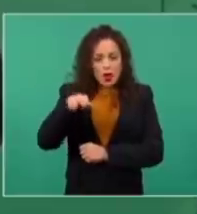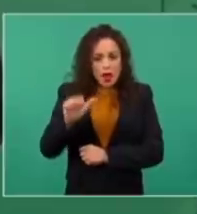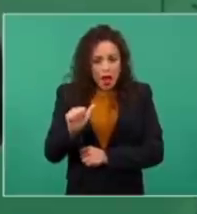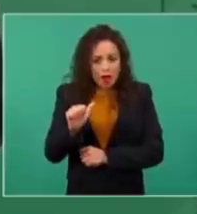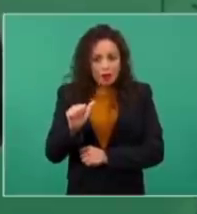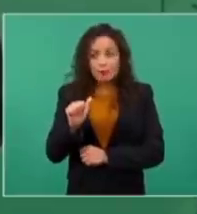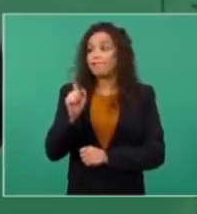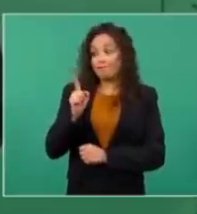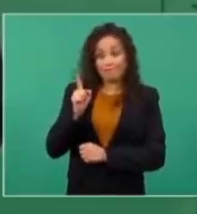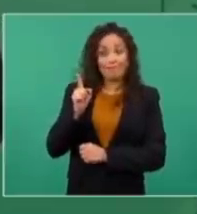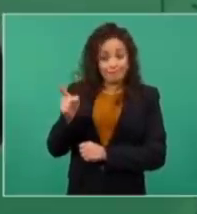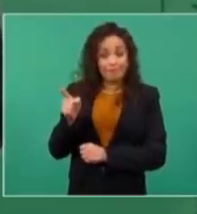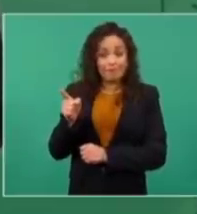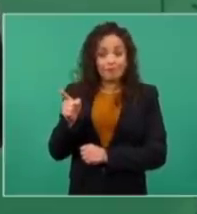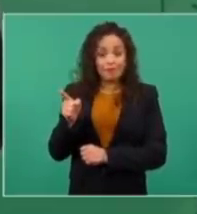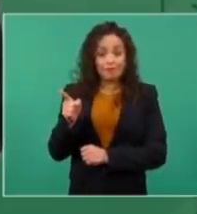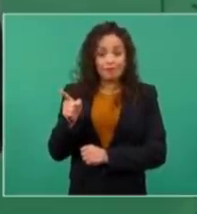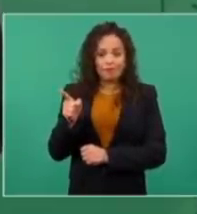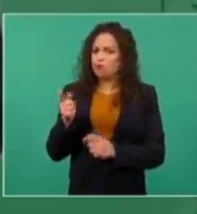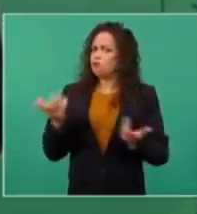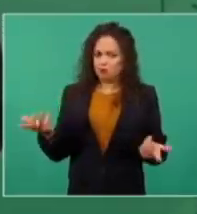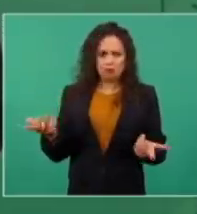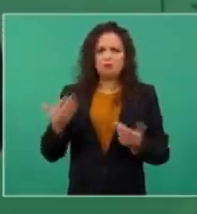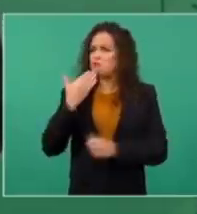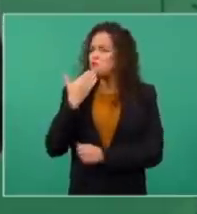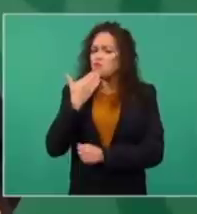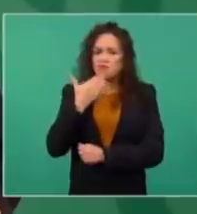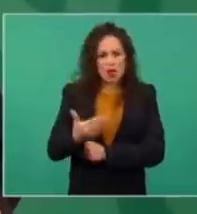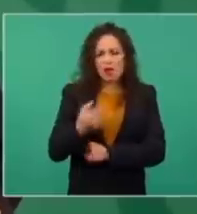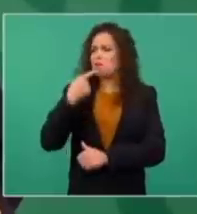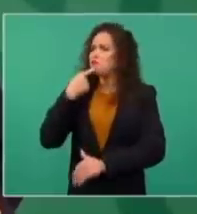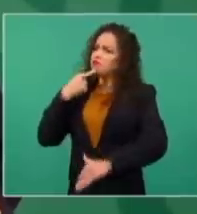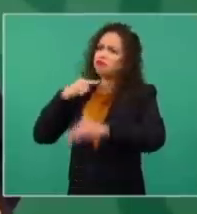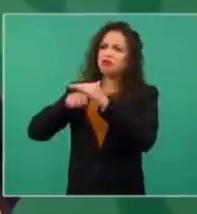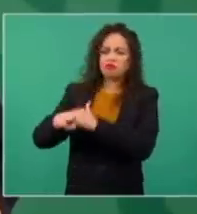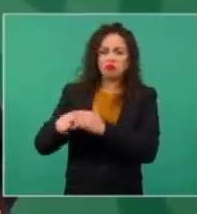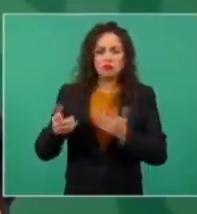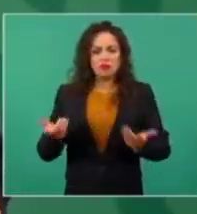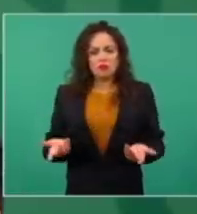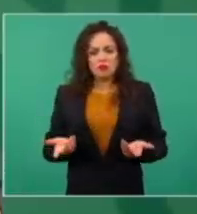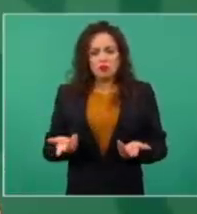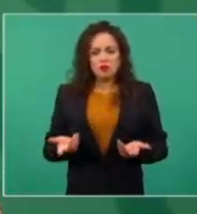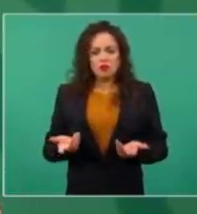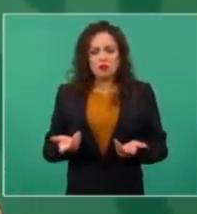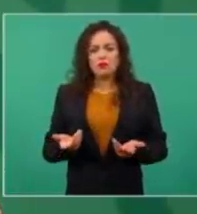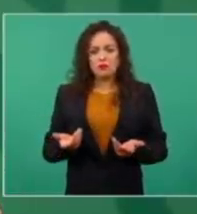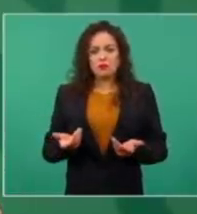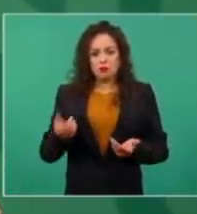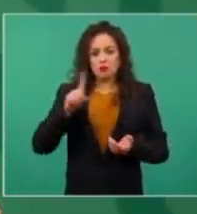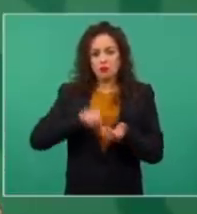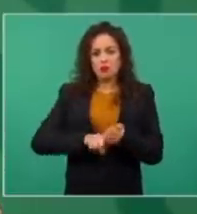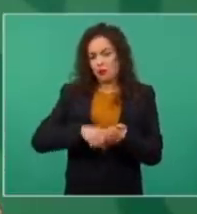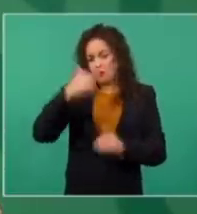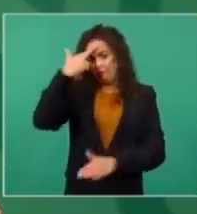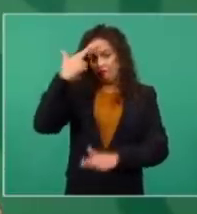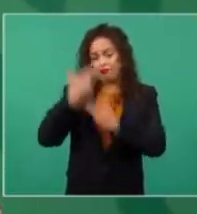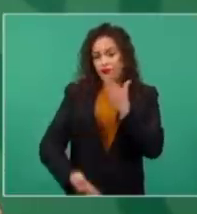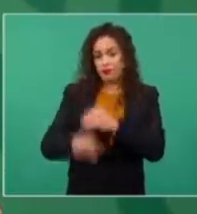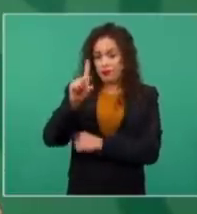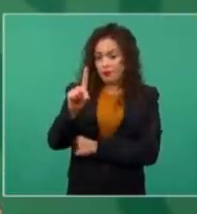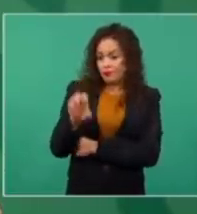que presenta una denuncia porque él considera que es un delito el que cometieron